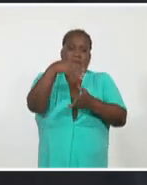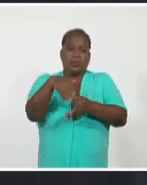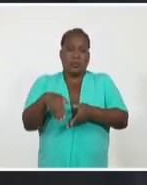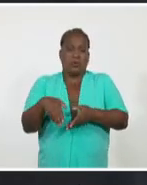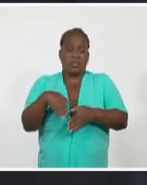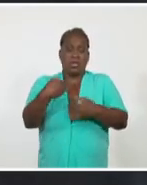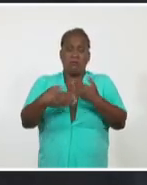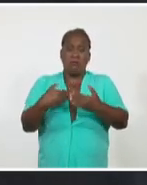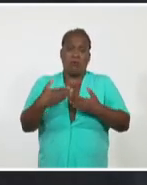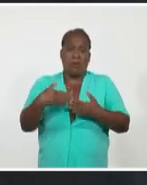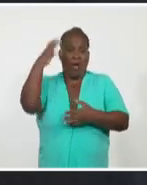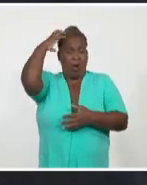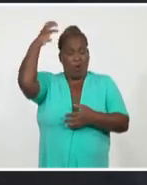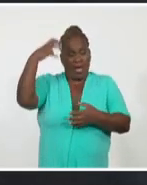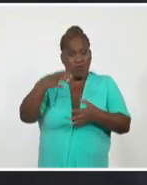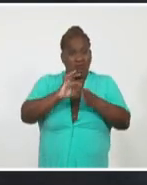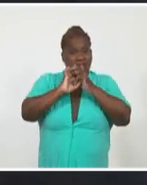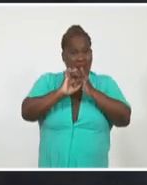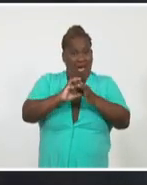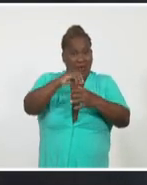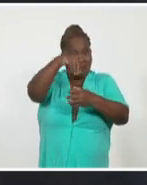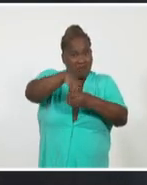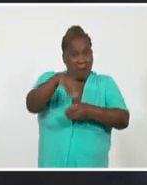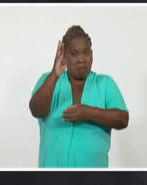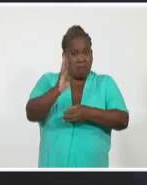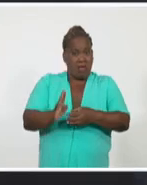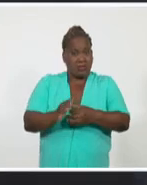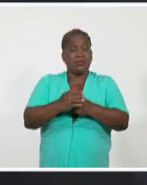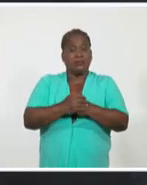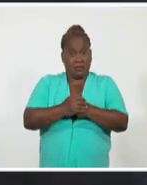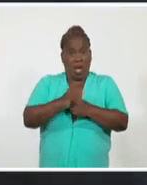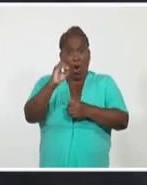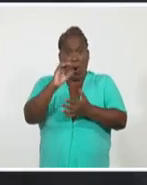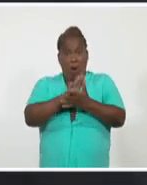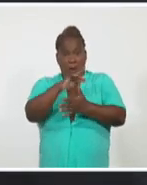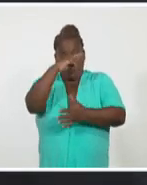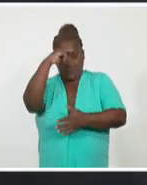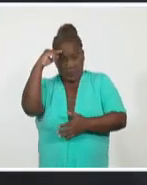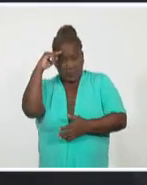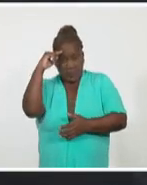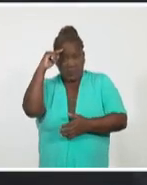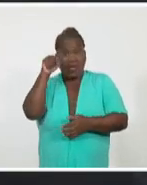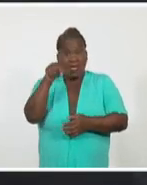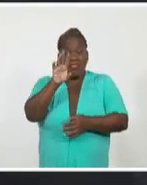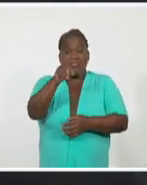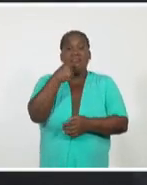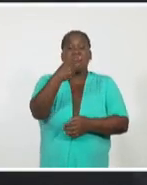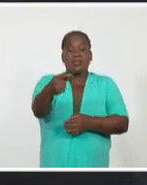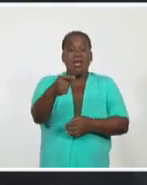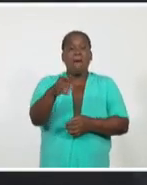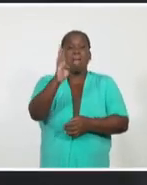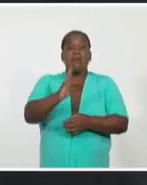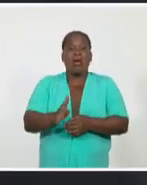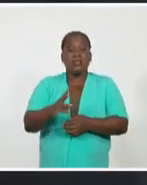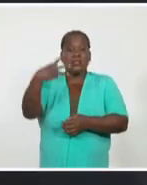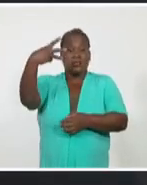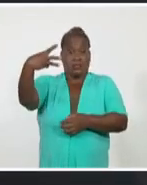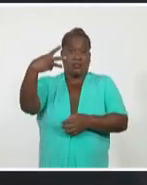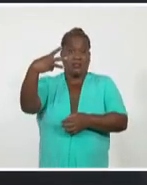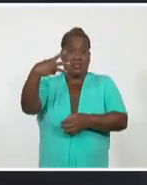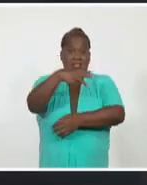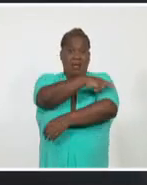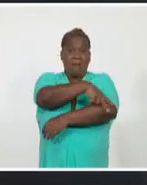gubernamental. De acuerdo con la Organización Mundial de la Salud, Brasil es el tercer país con el mayor número de